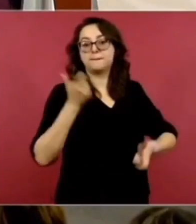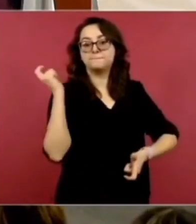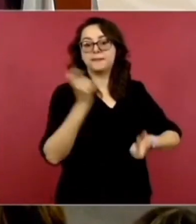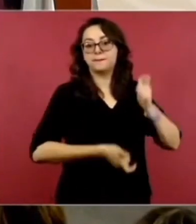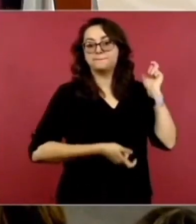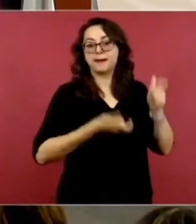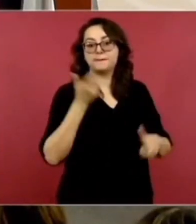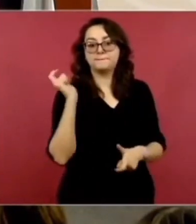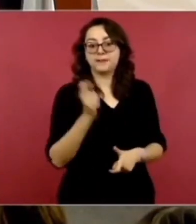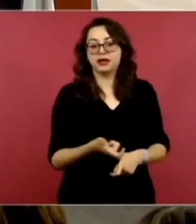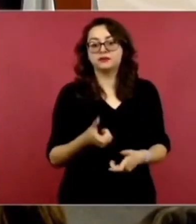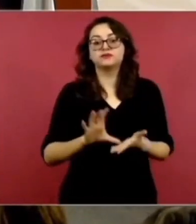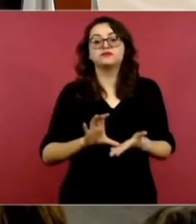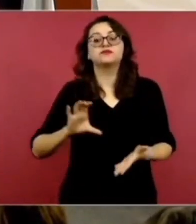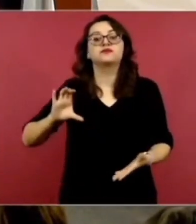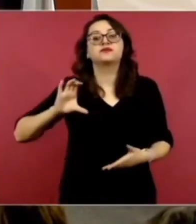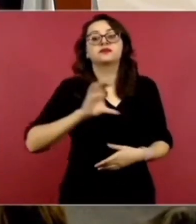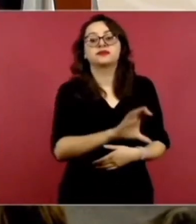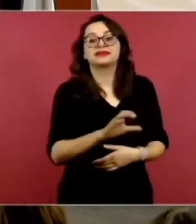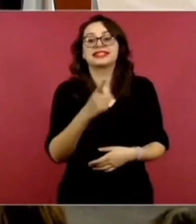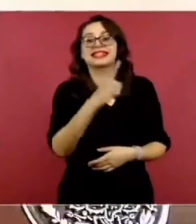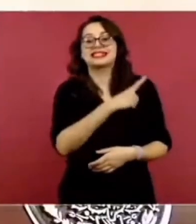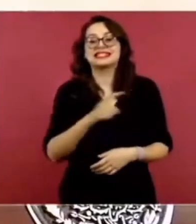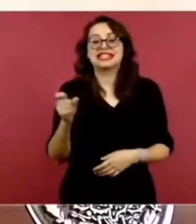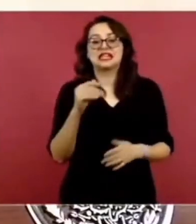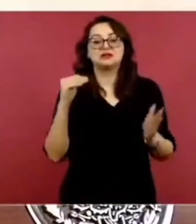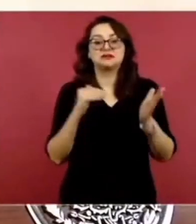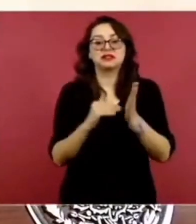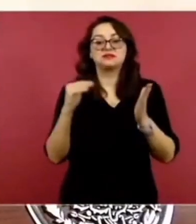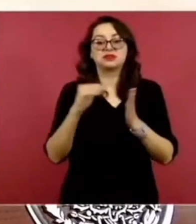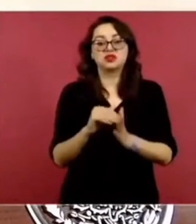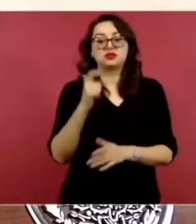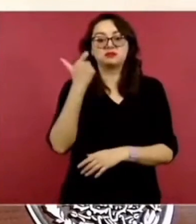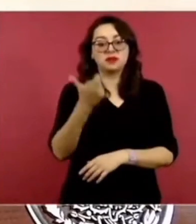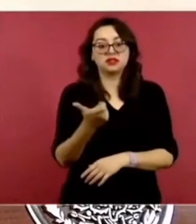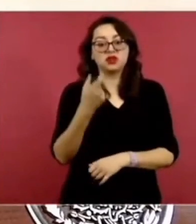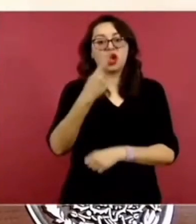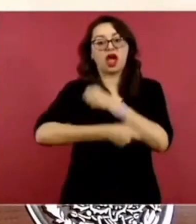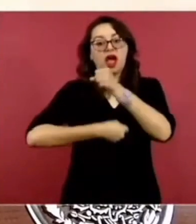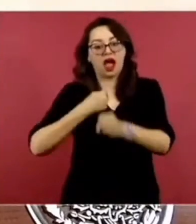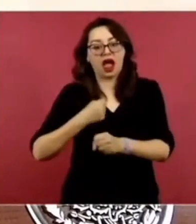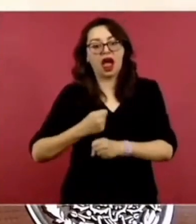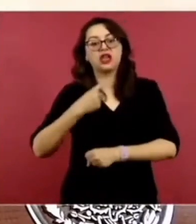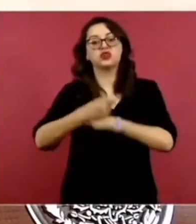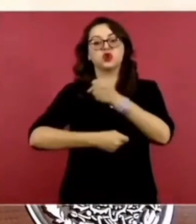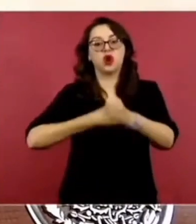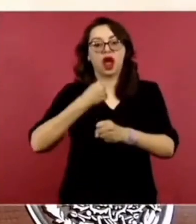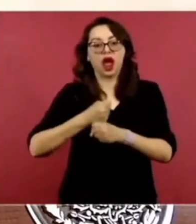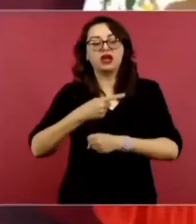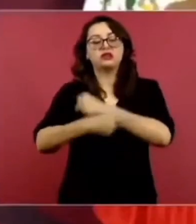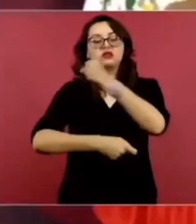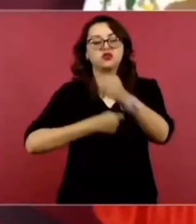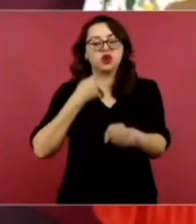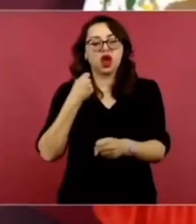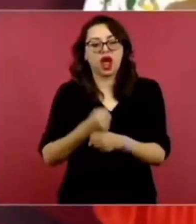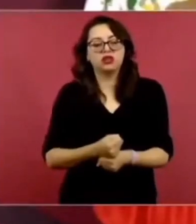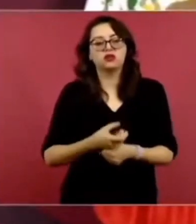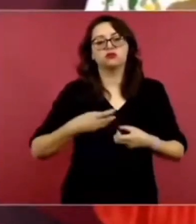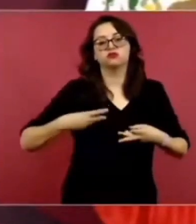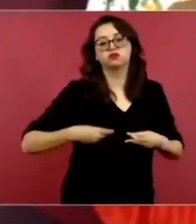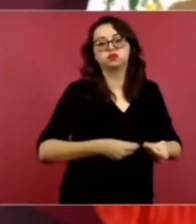vendían al gobierno 100 mil millones de pesos al año de medicamentos.